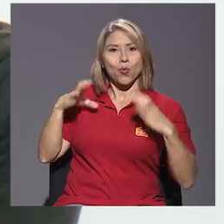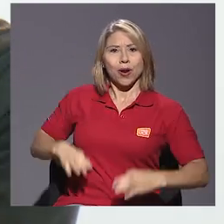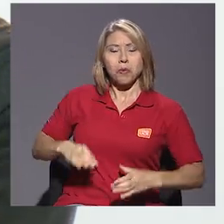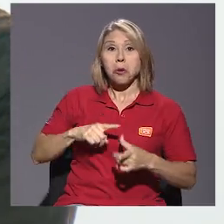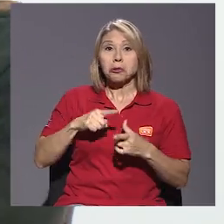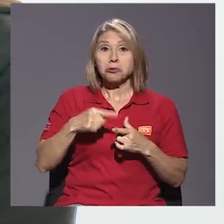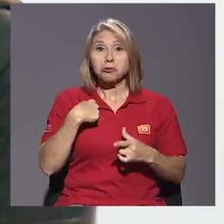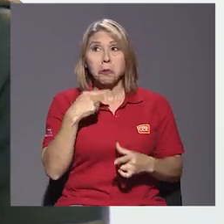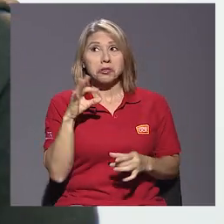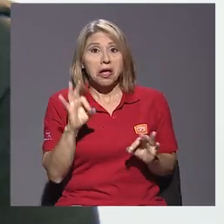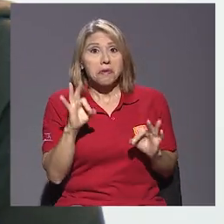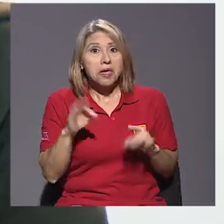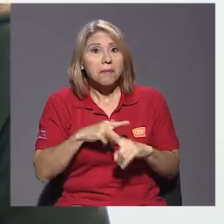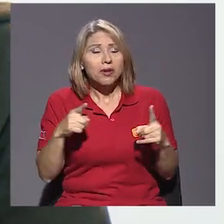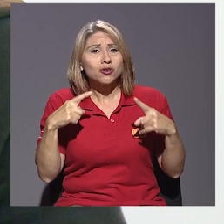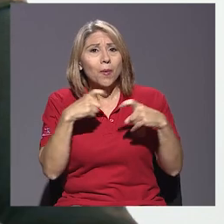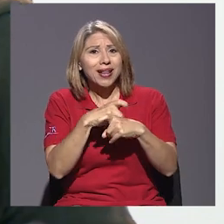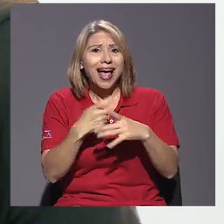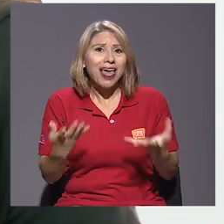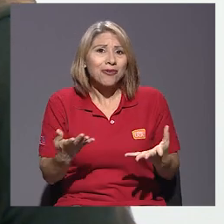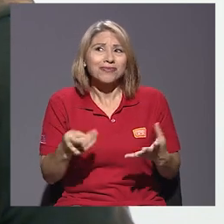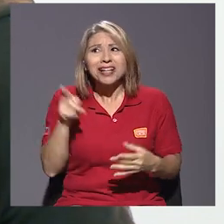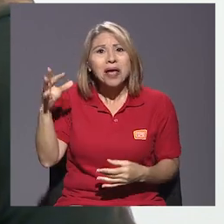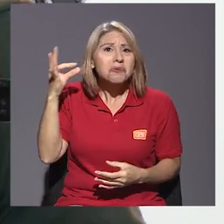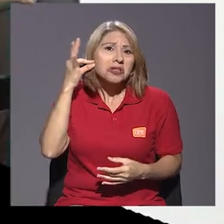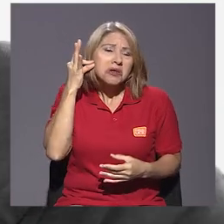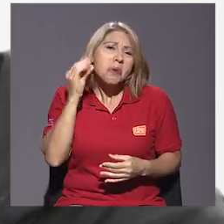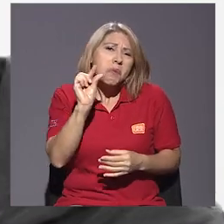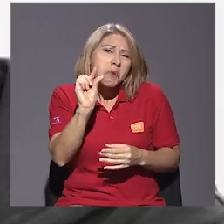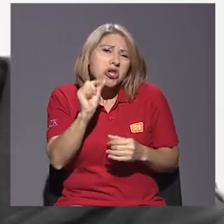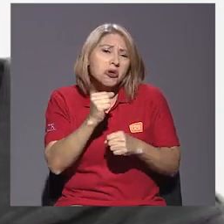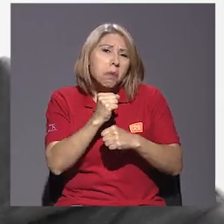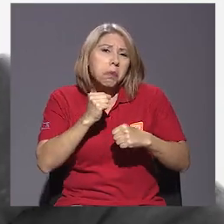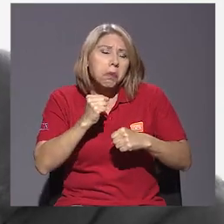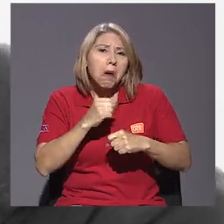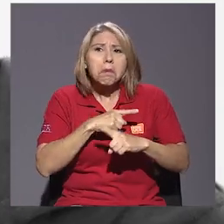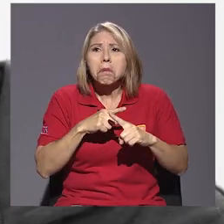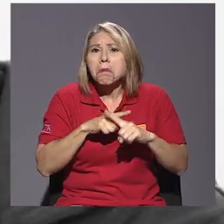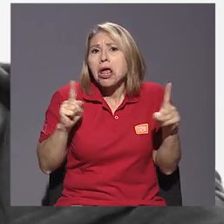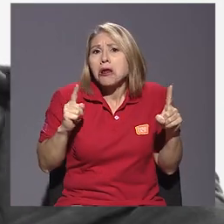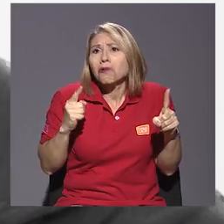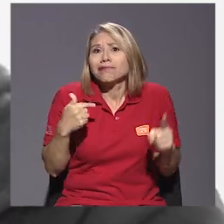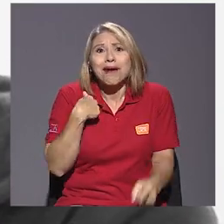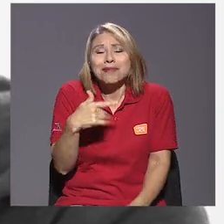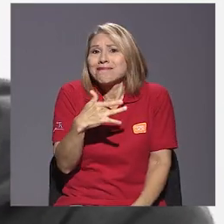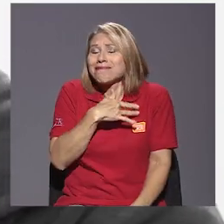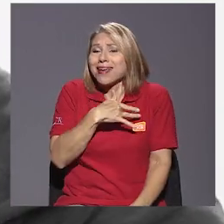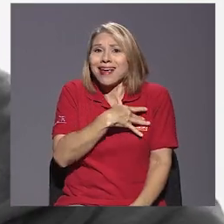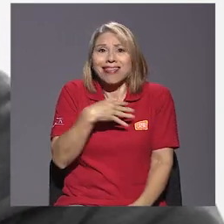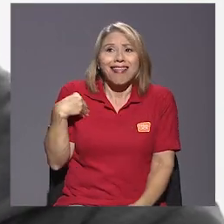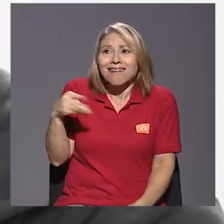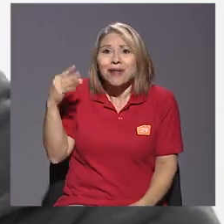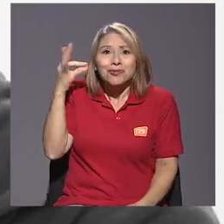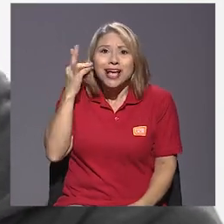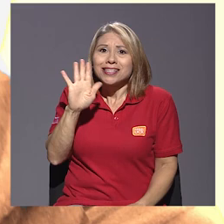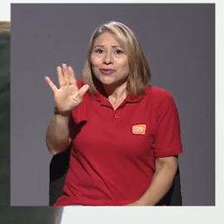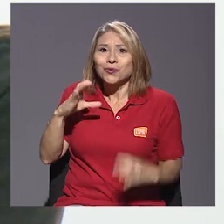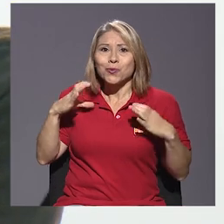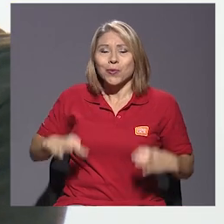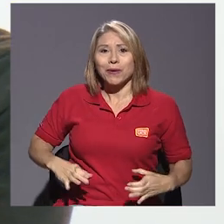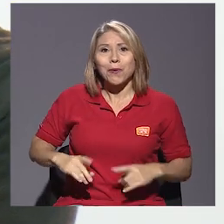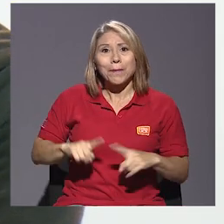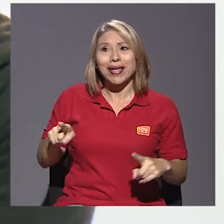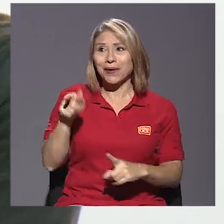complicado. La madre era tener unos kilitos de más. Pero a mí me encantaba la muchacha, el cuerpo,